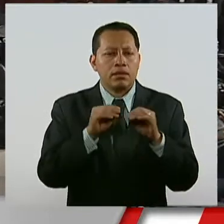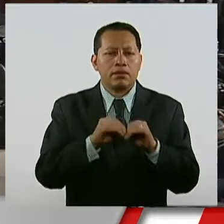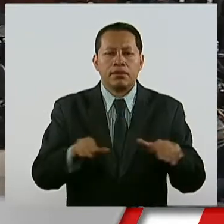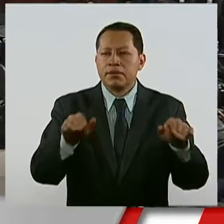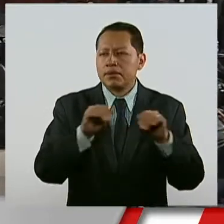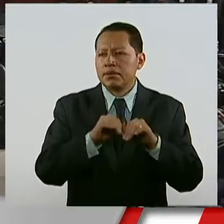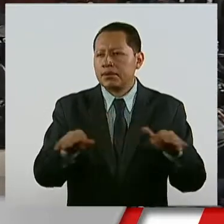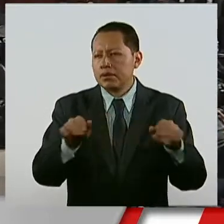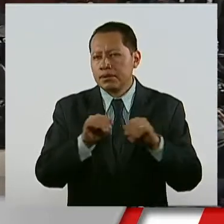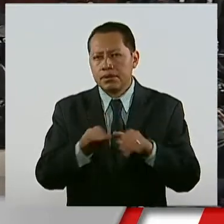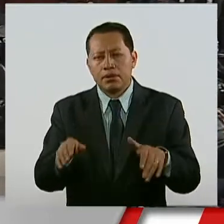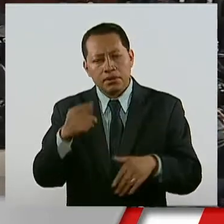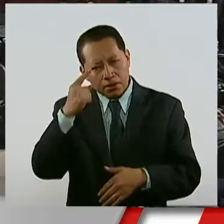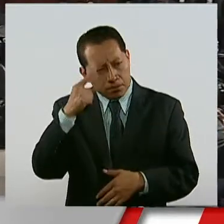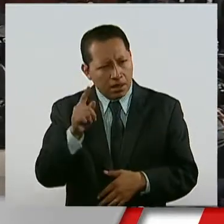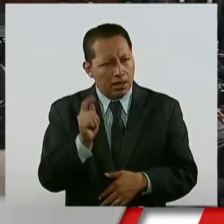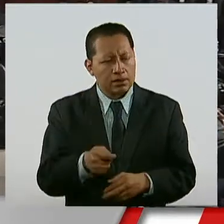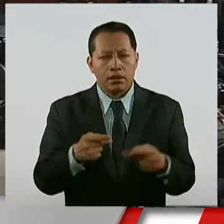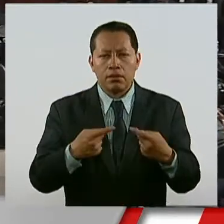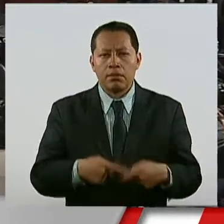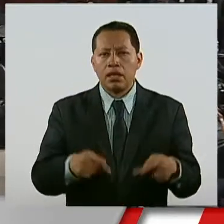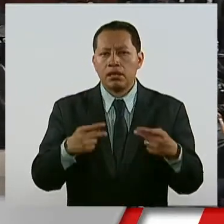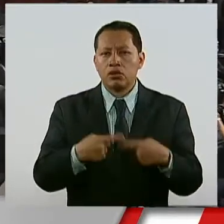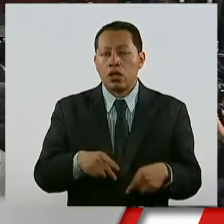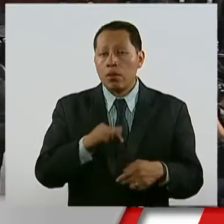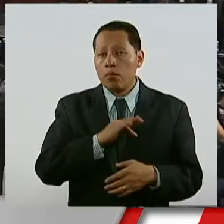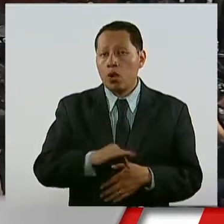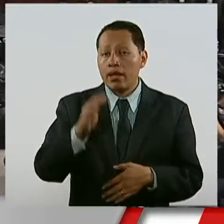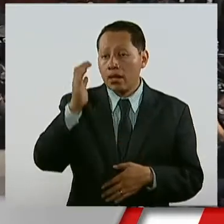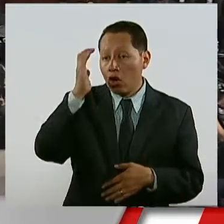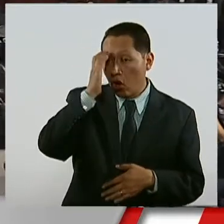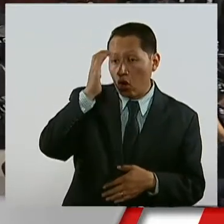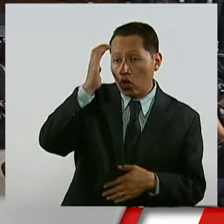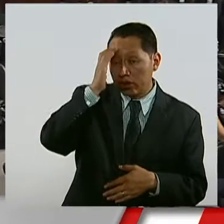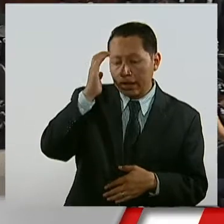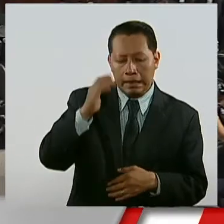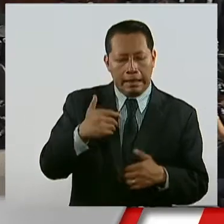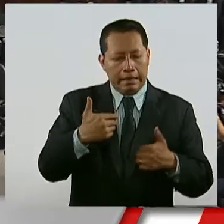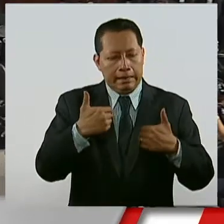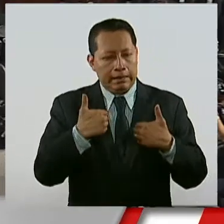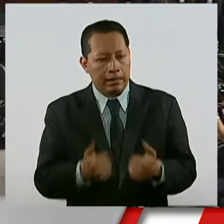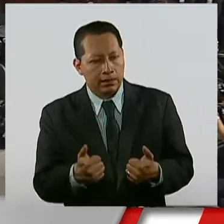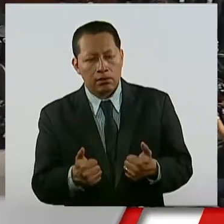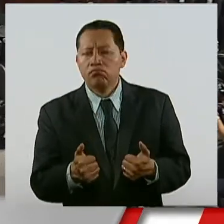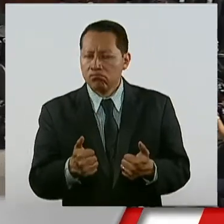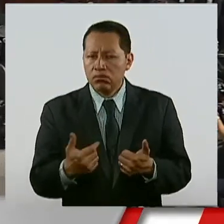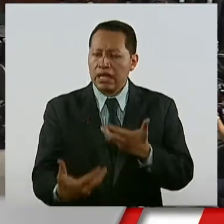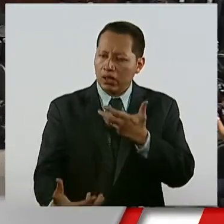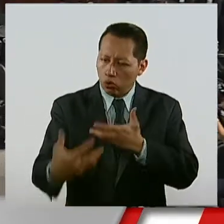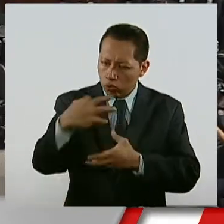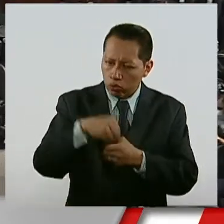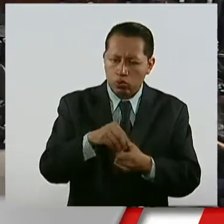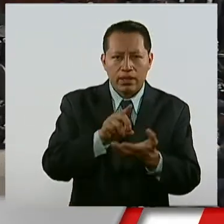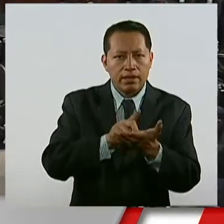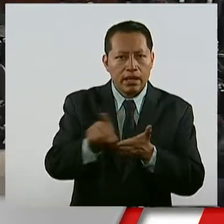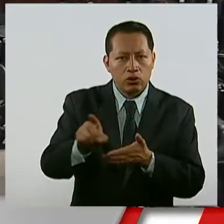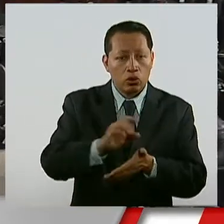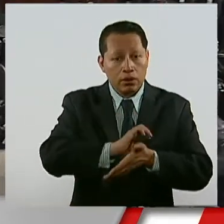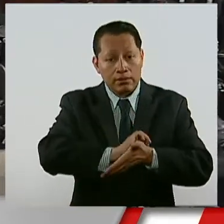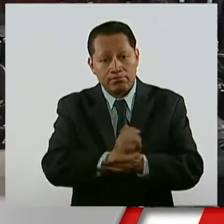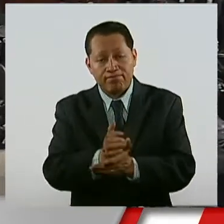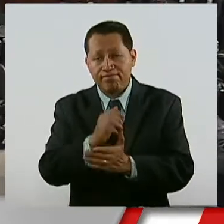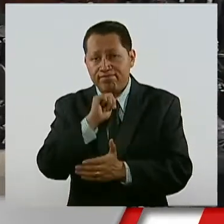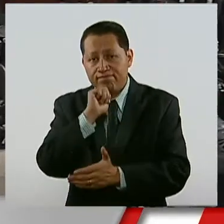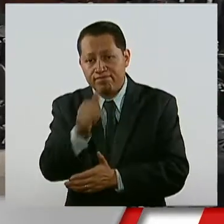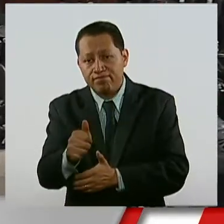divulgación para que la gente conozca y comprenda el derecho a la inclusión y a la no discriminación